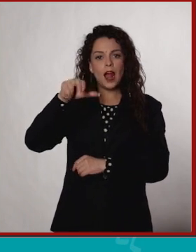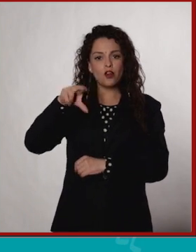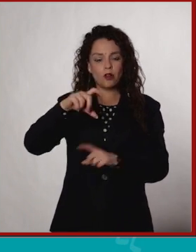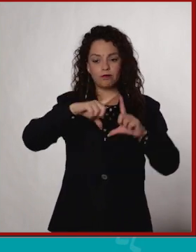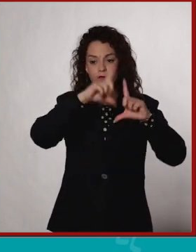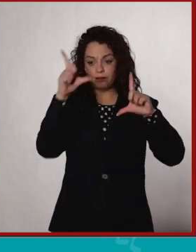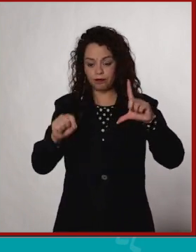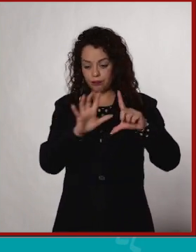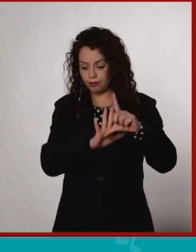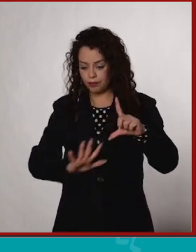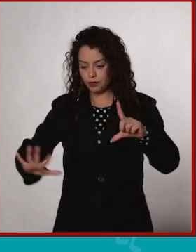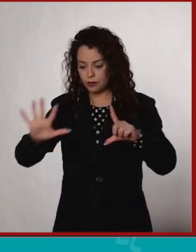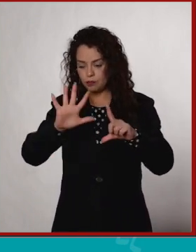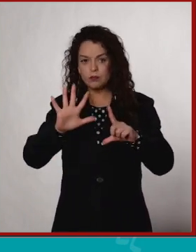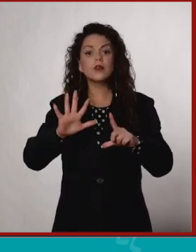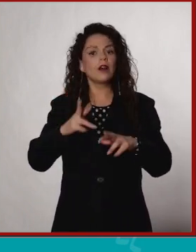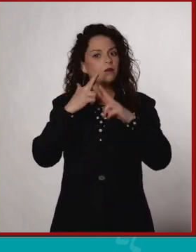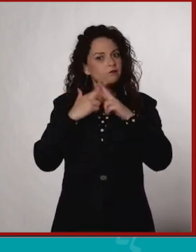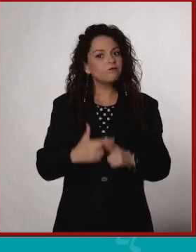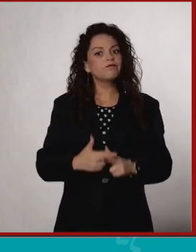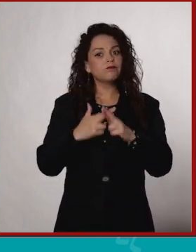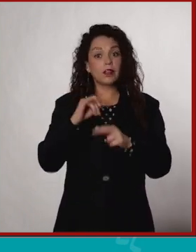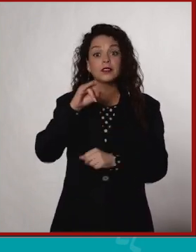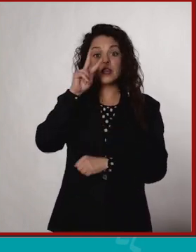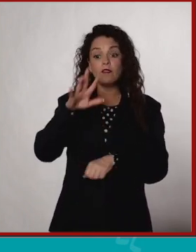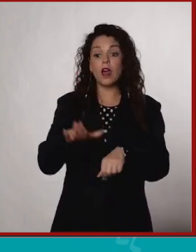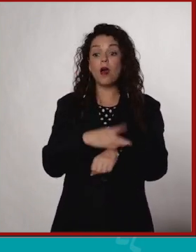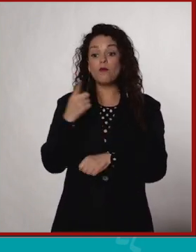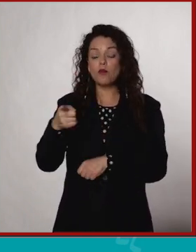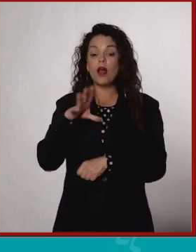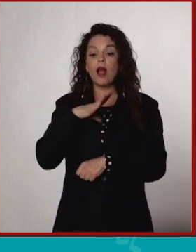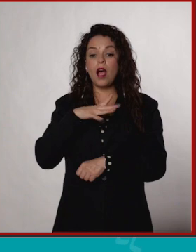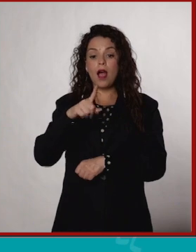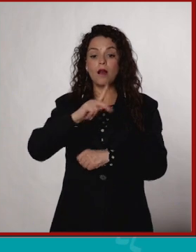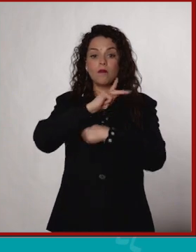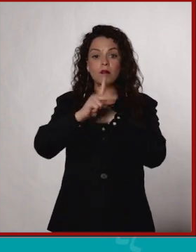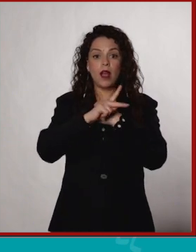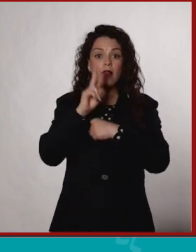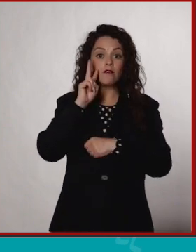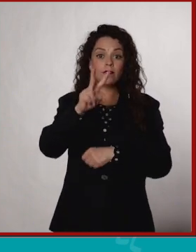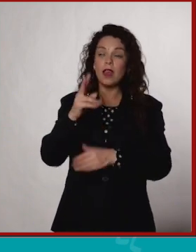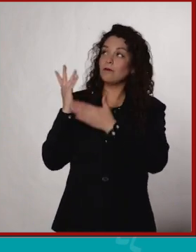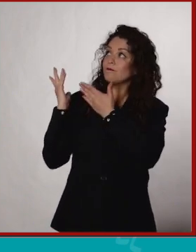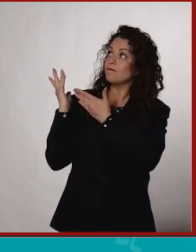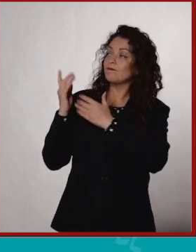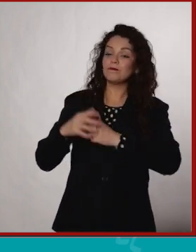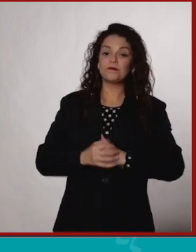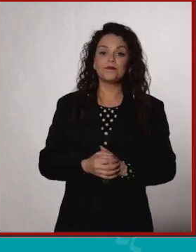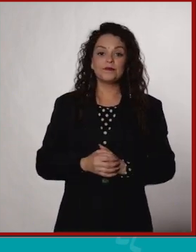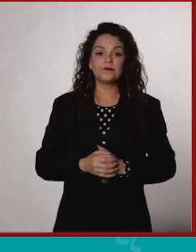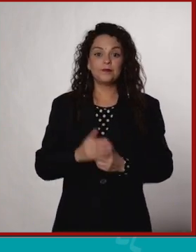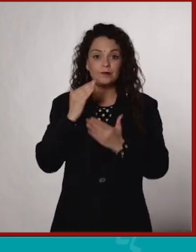¡Suena extenso! Y lo es, ya que abarca países como Belice, Costa Rica, Guatemala, Panamá y México.